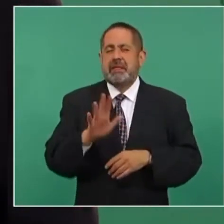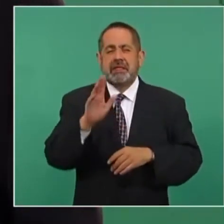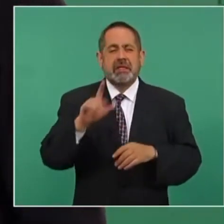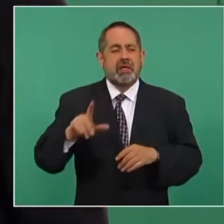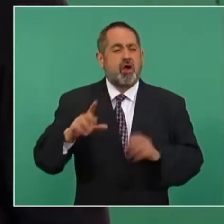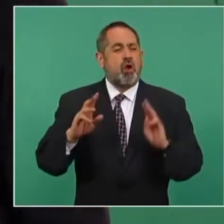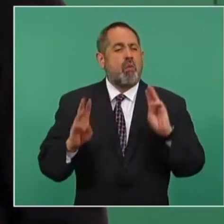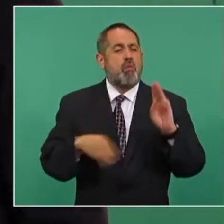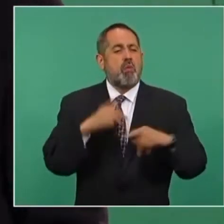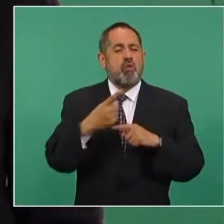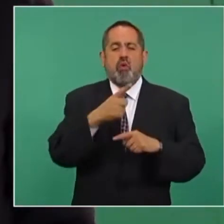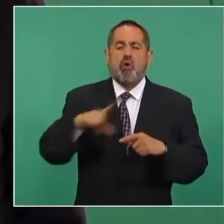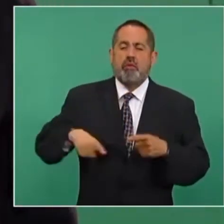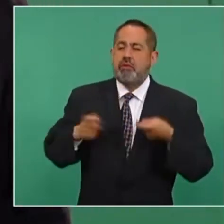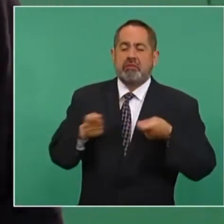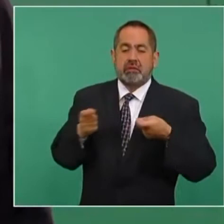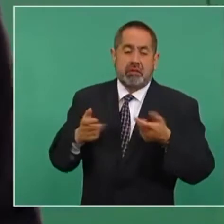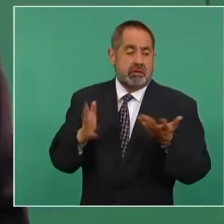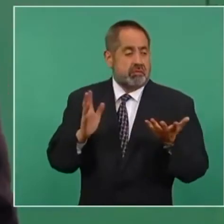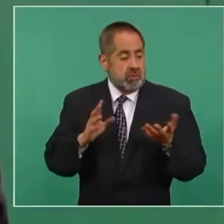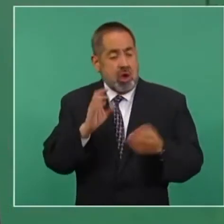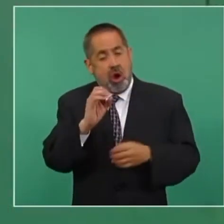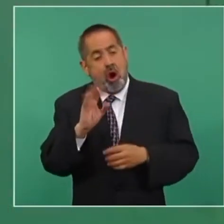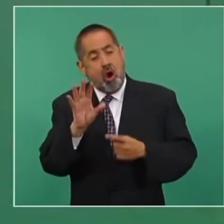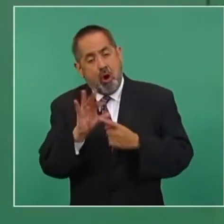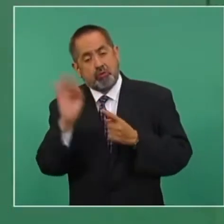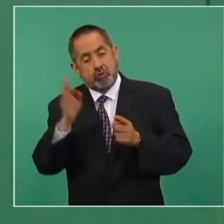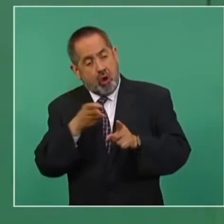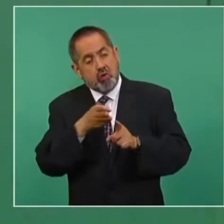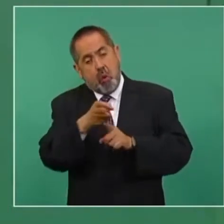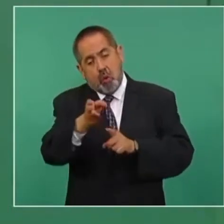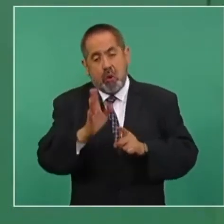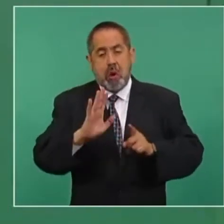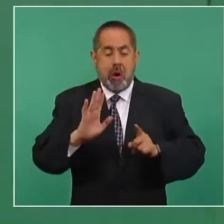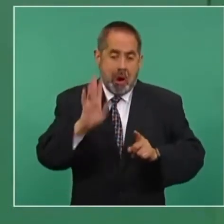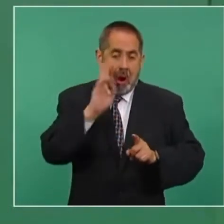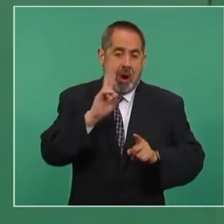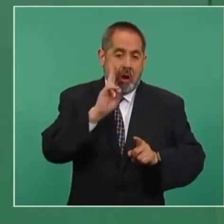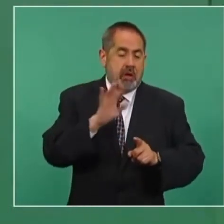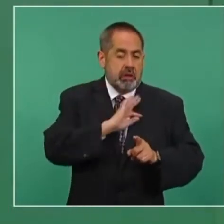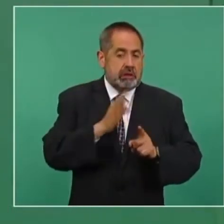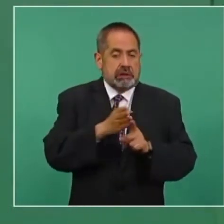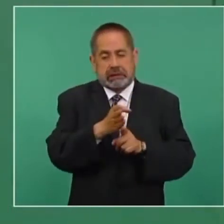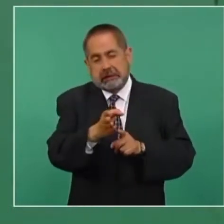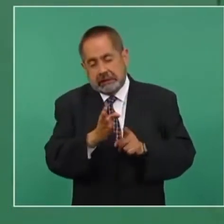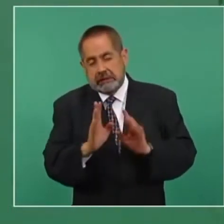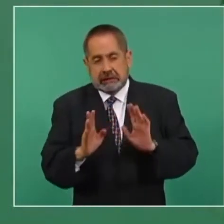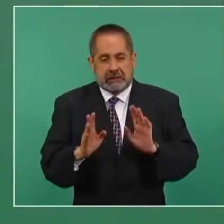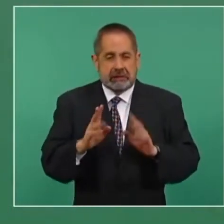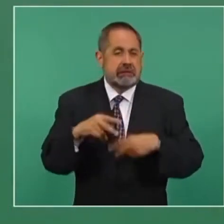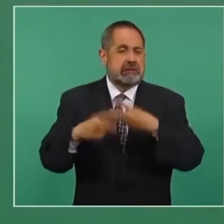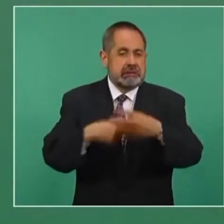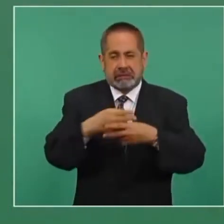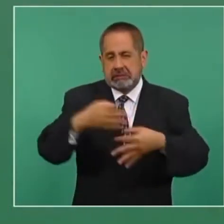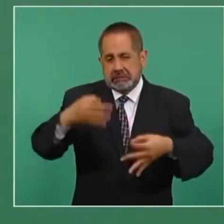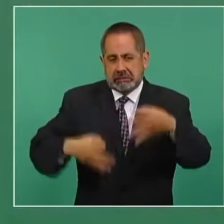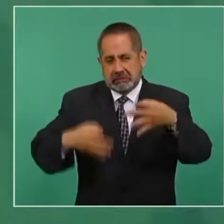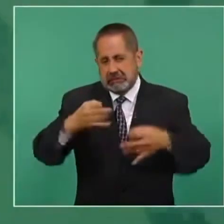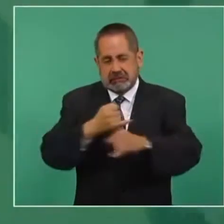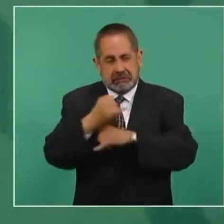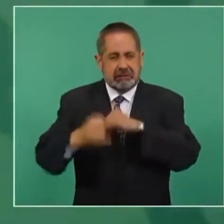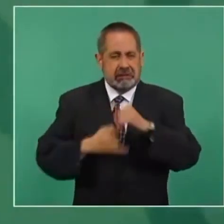Entonces, ese es un camino, irse a los tribunales